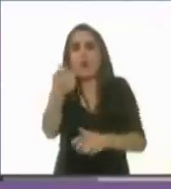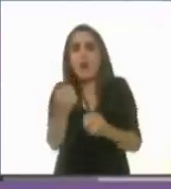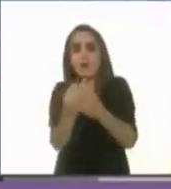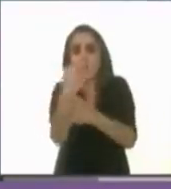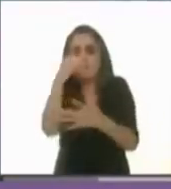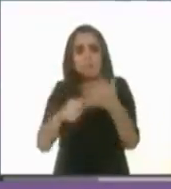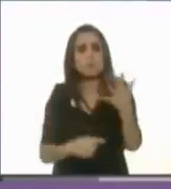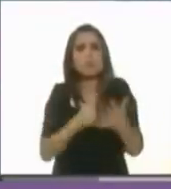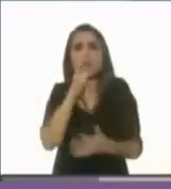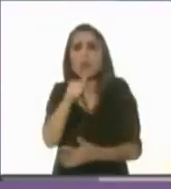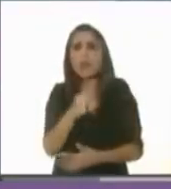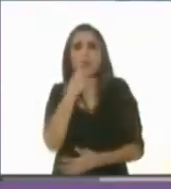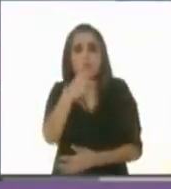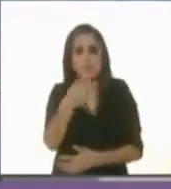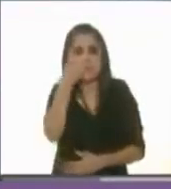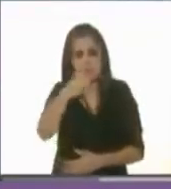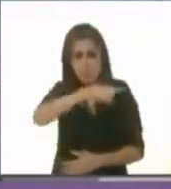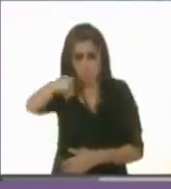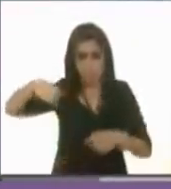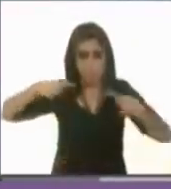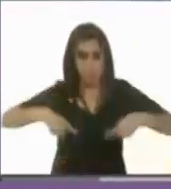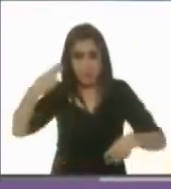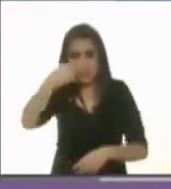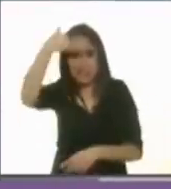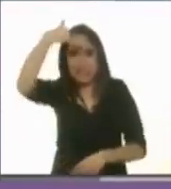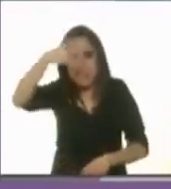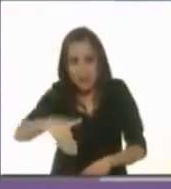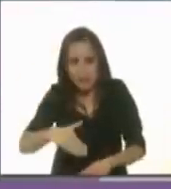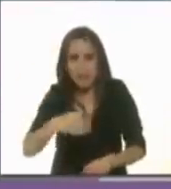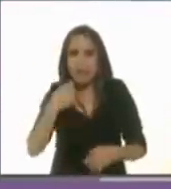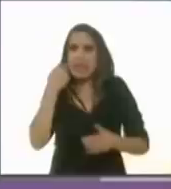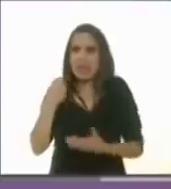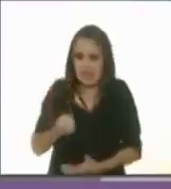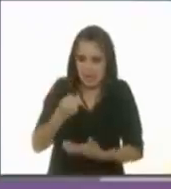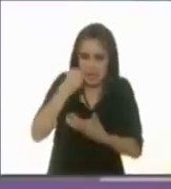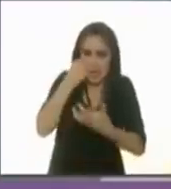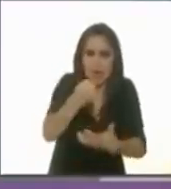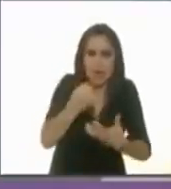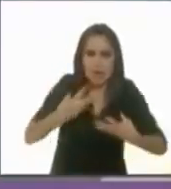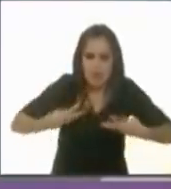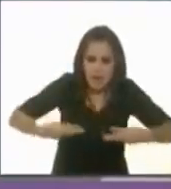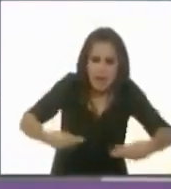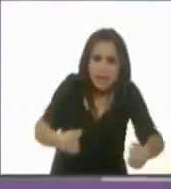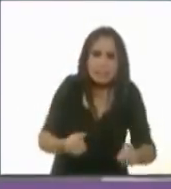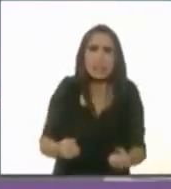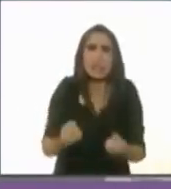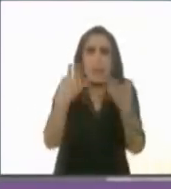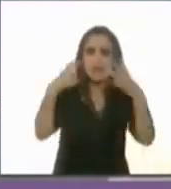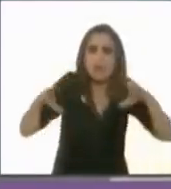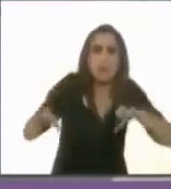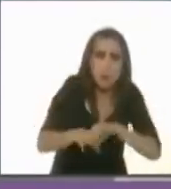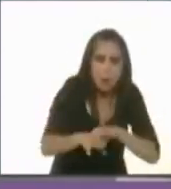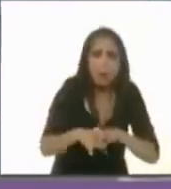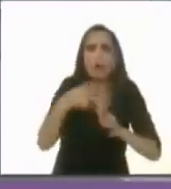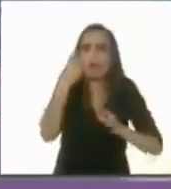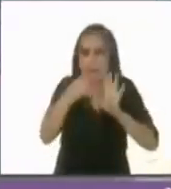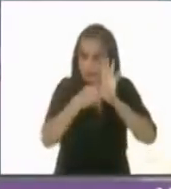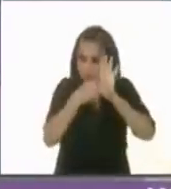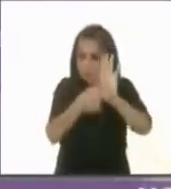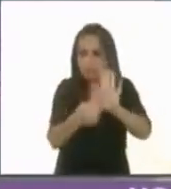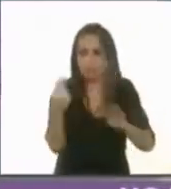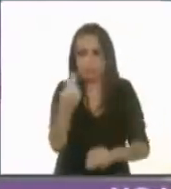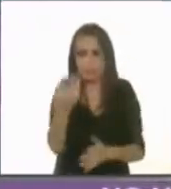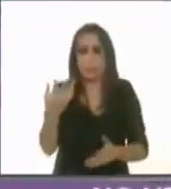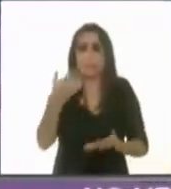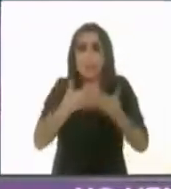sepas de la manera más amable en que se gasta ese recurso. Y yo, ahora que